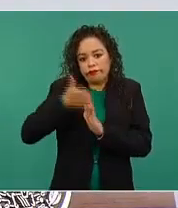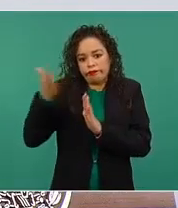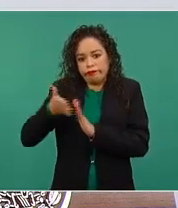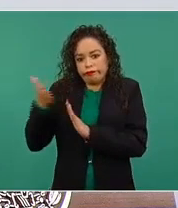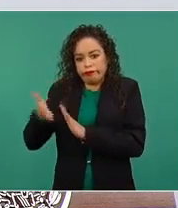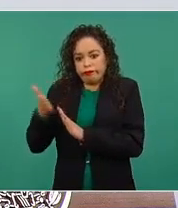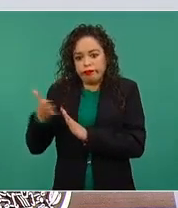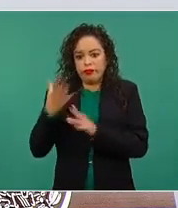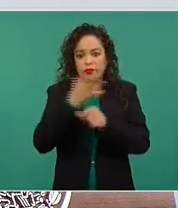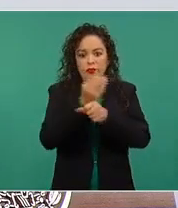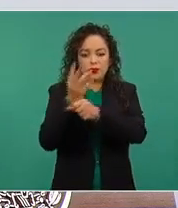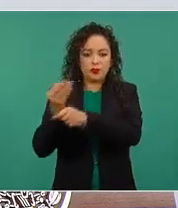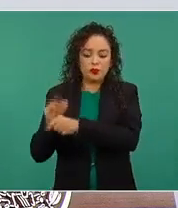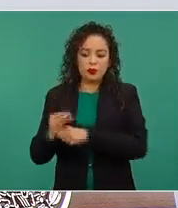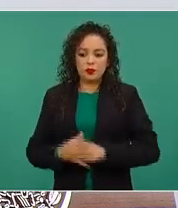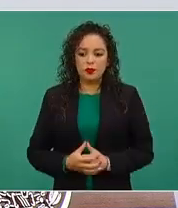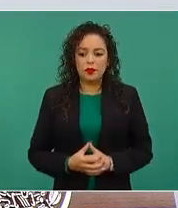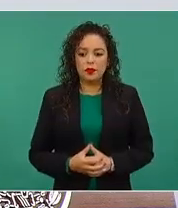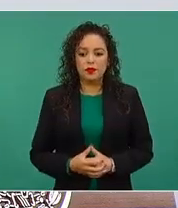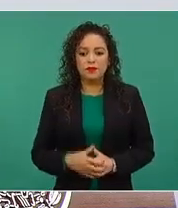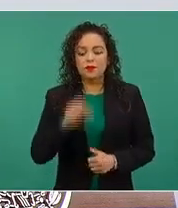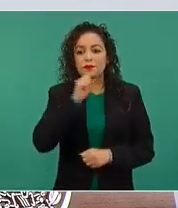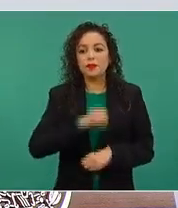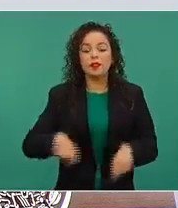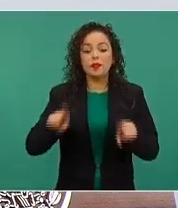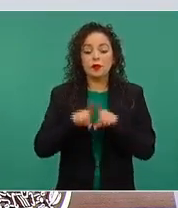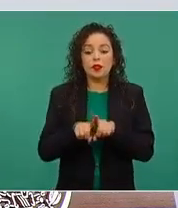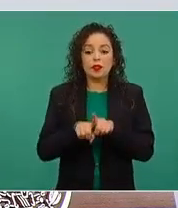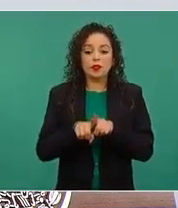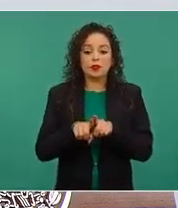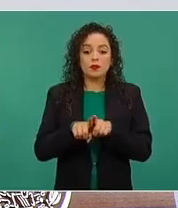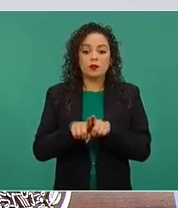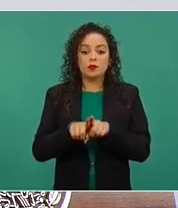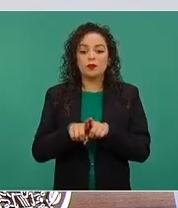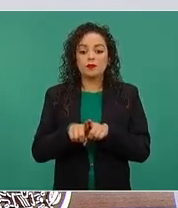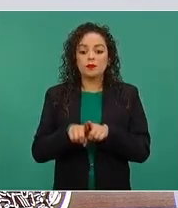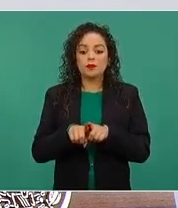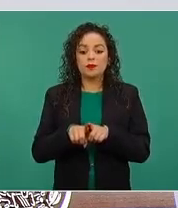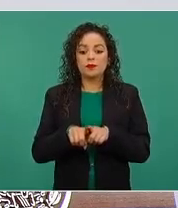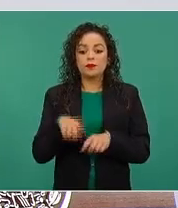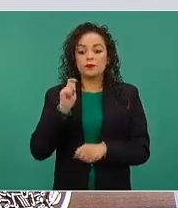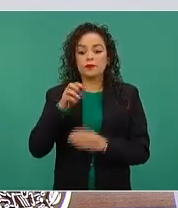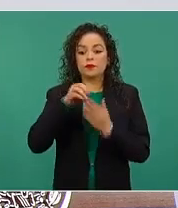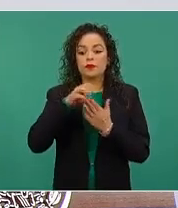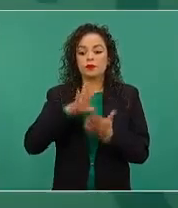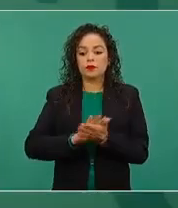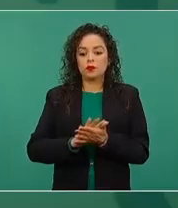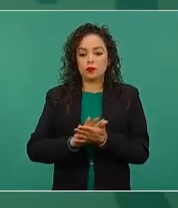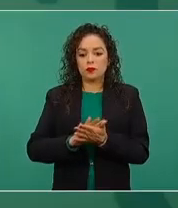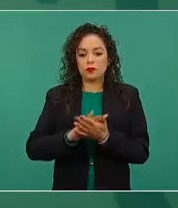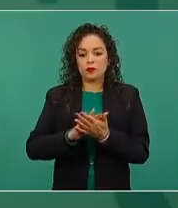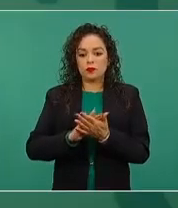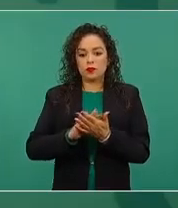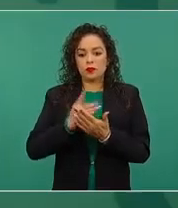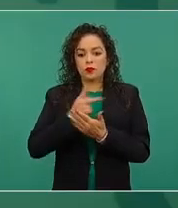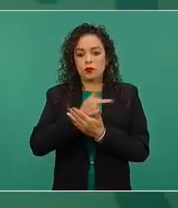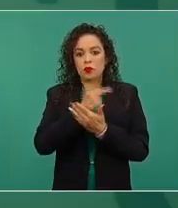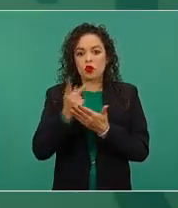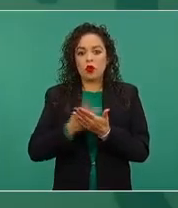Y también se les incluye en el programa de la pensión.